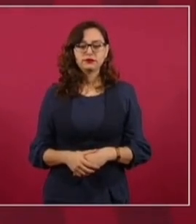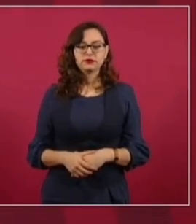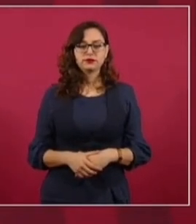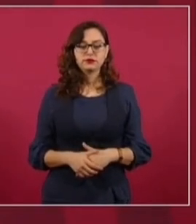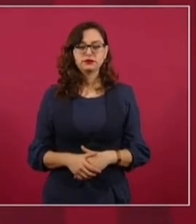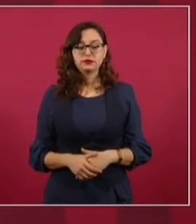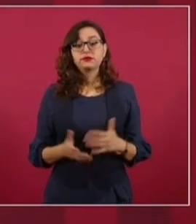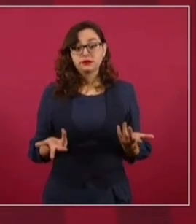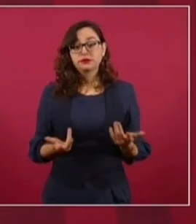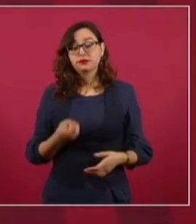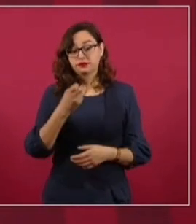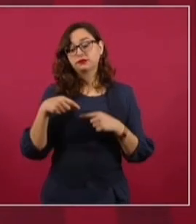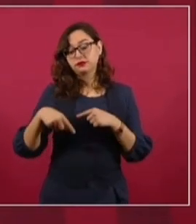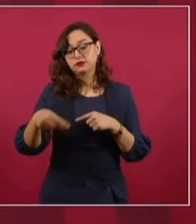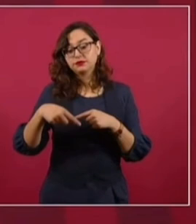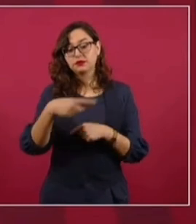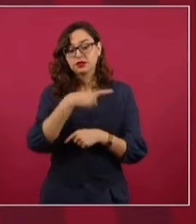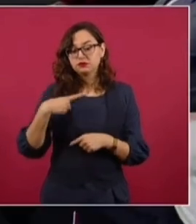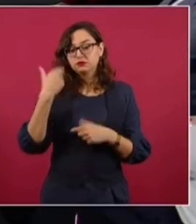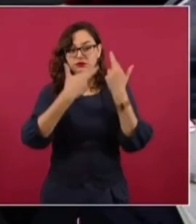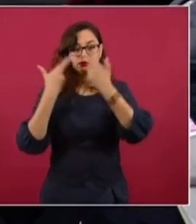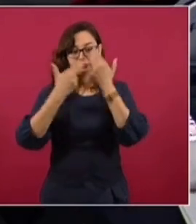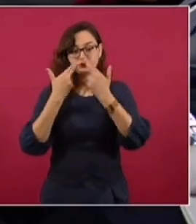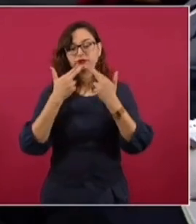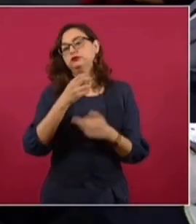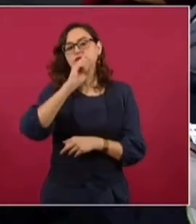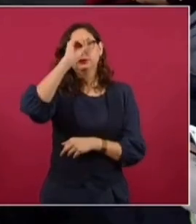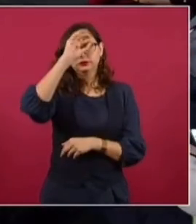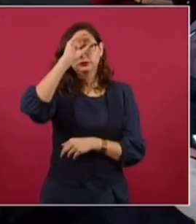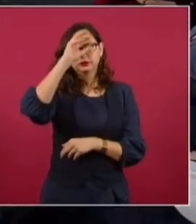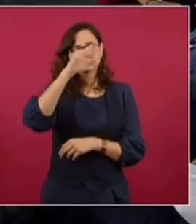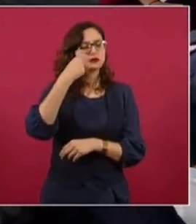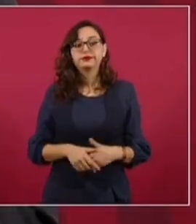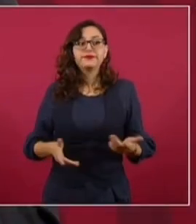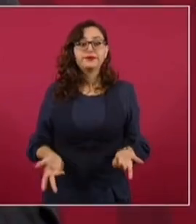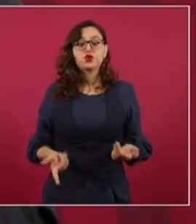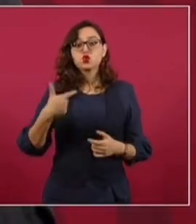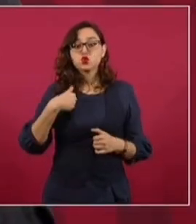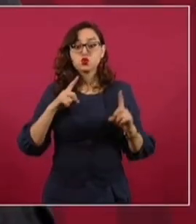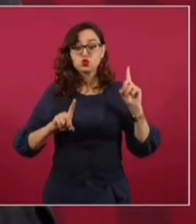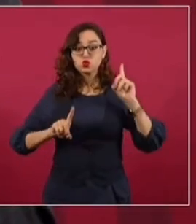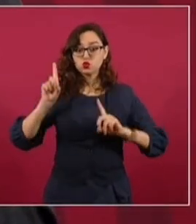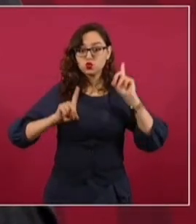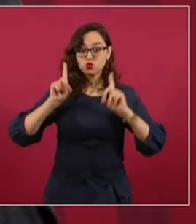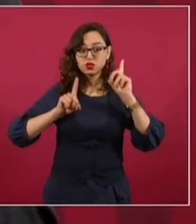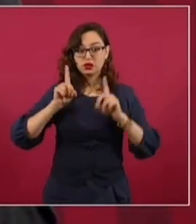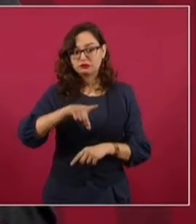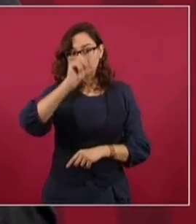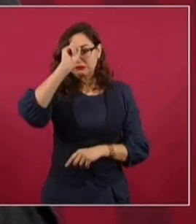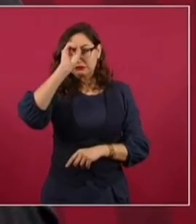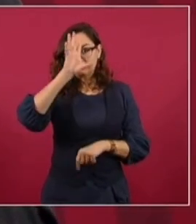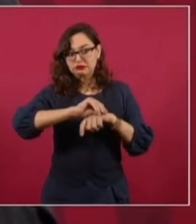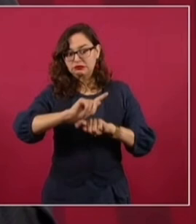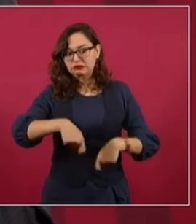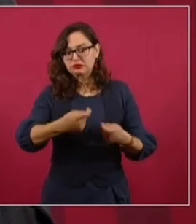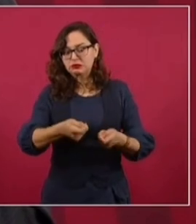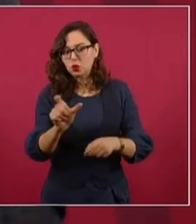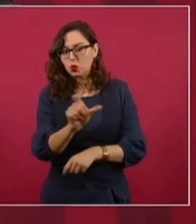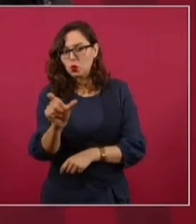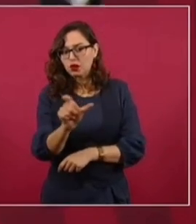Entonces, eso es lo que se tiene que ver en el caso de la minería. Yo tenía mis dudas sobre cuándo se había dado la concesión, porque mi instrucción